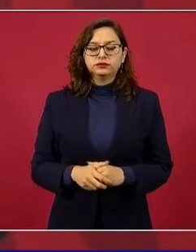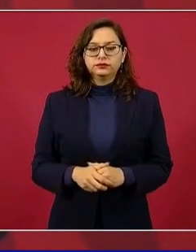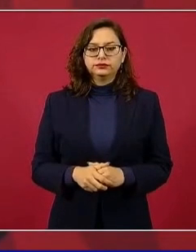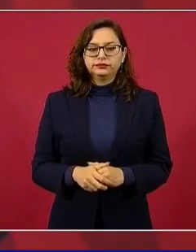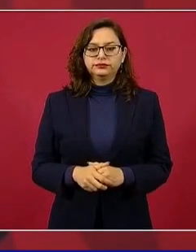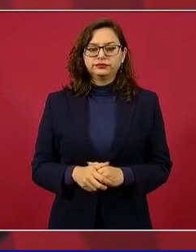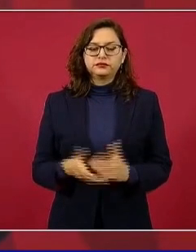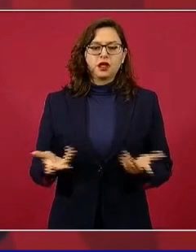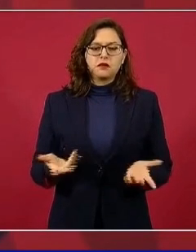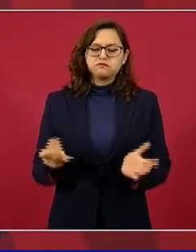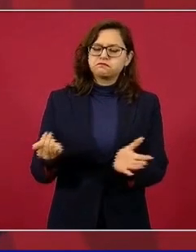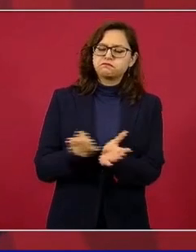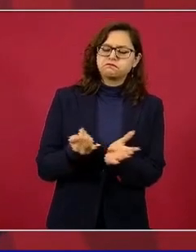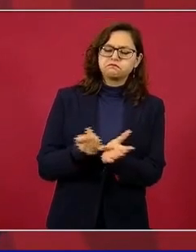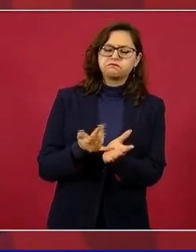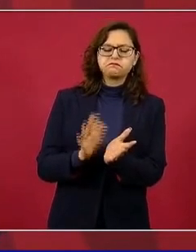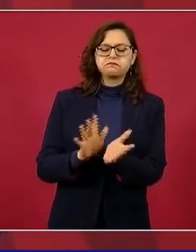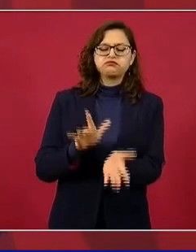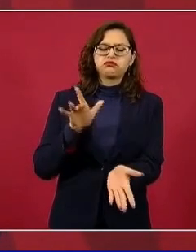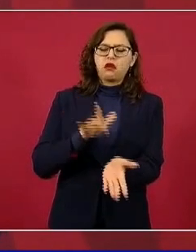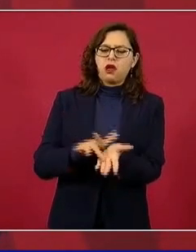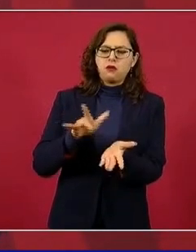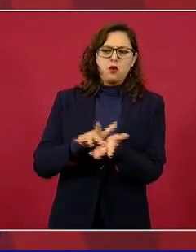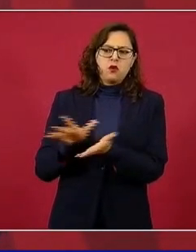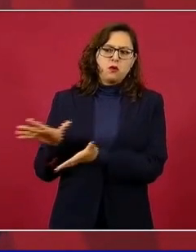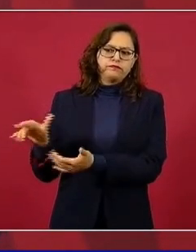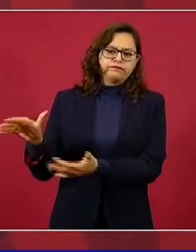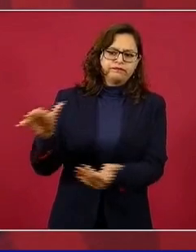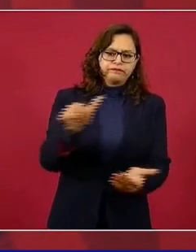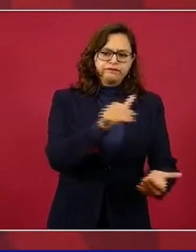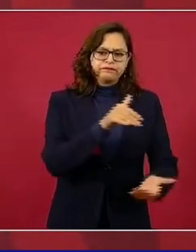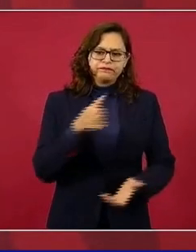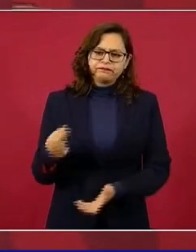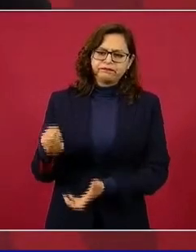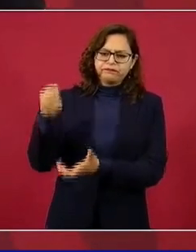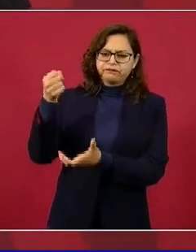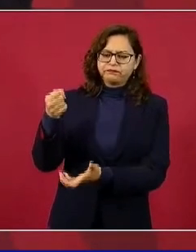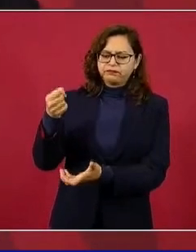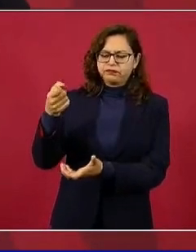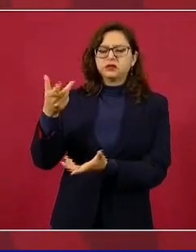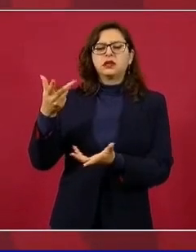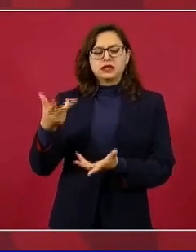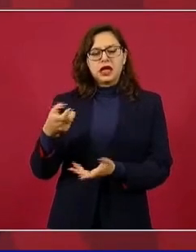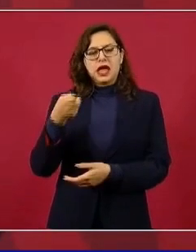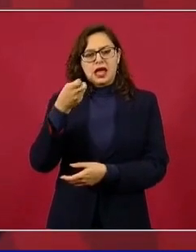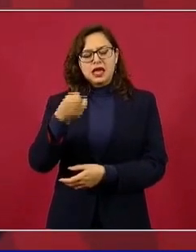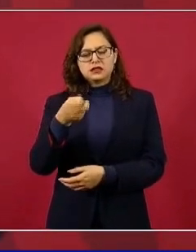impuestos, sino contribuciones, cómo han aumentado